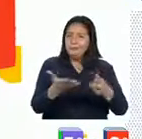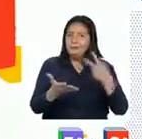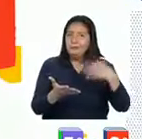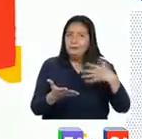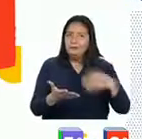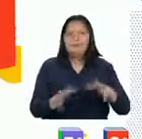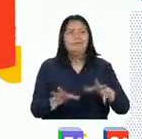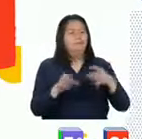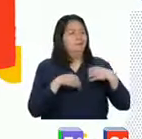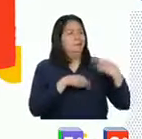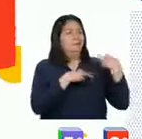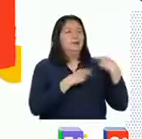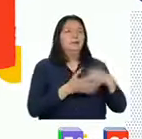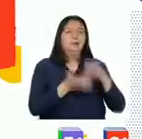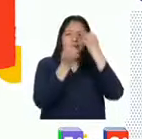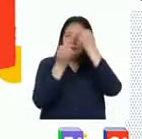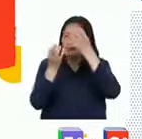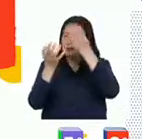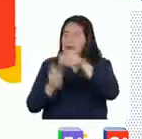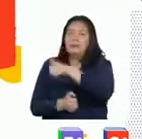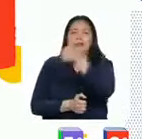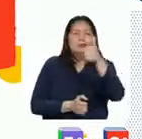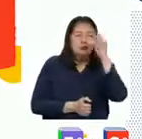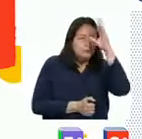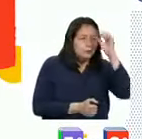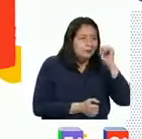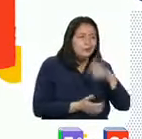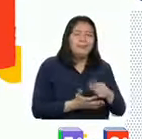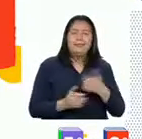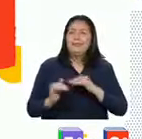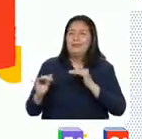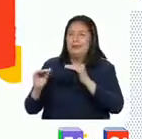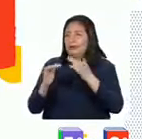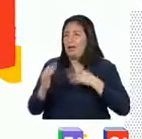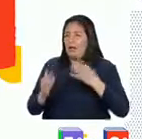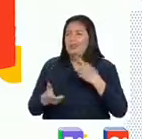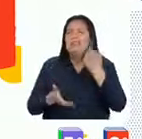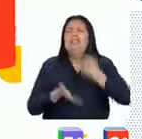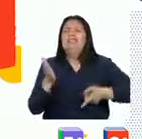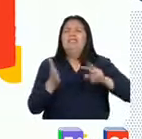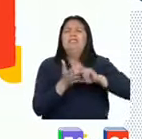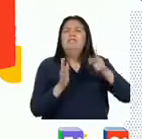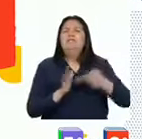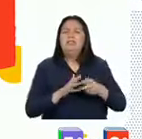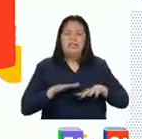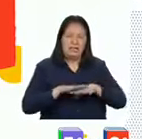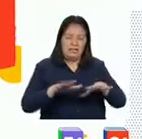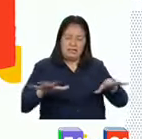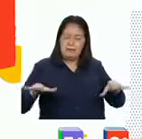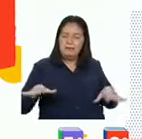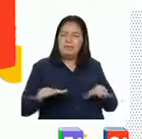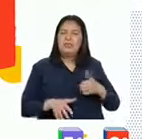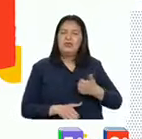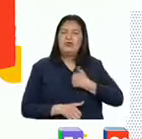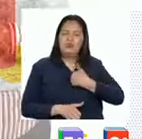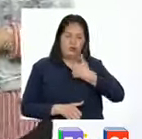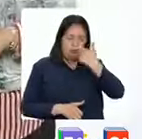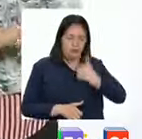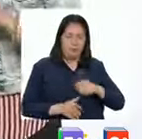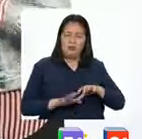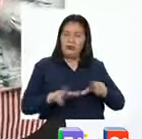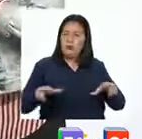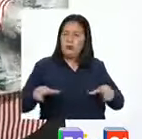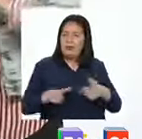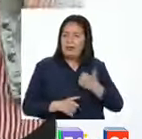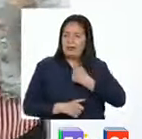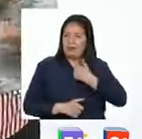hemos asumido el reto de comunicar a otras chicas y chicos de nuestra edad qué es el espacio personal, cómo cuidarlo y cómo respetar el de los demás.